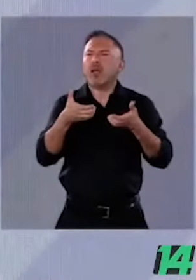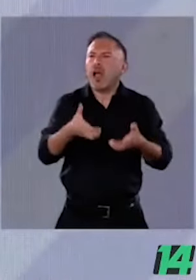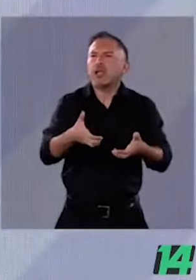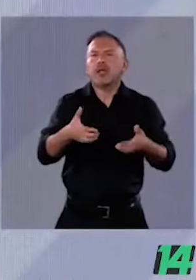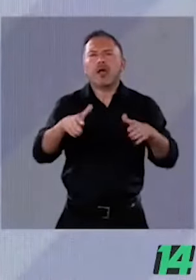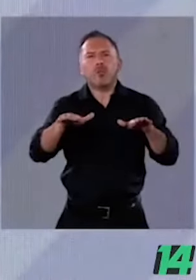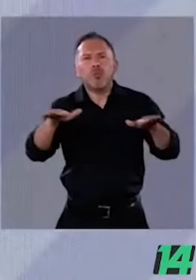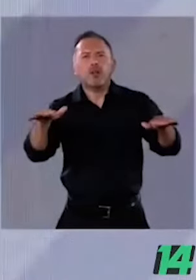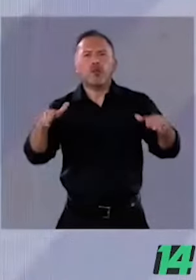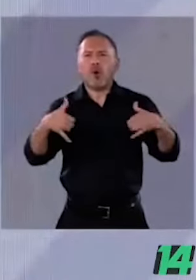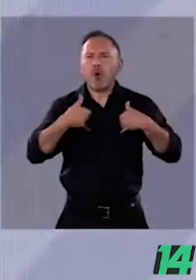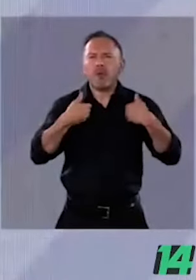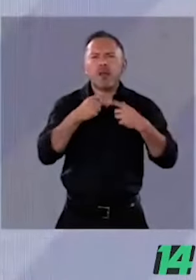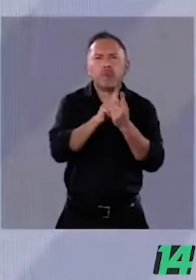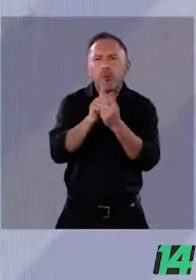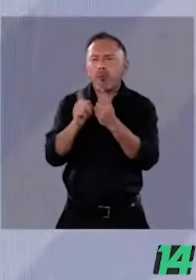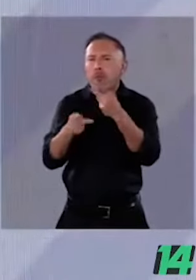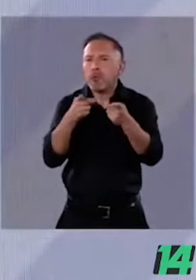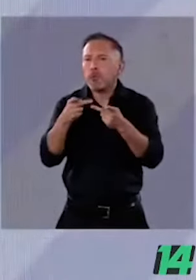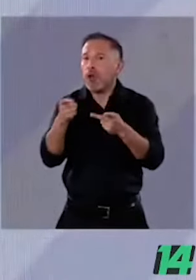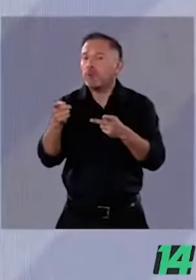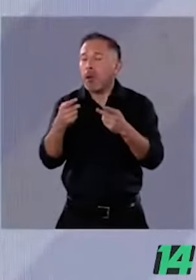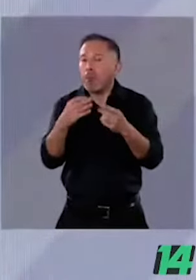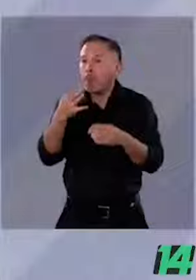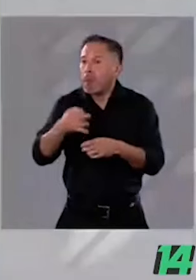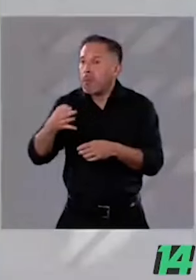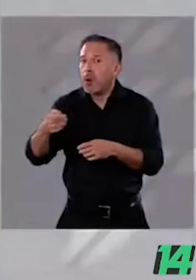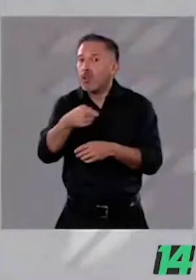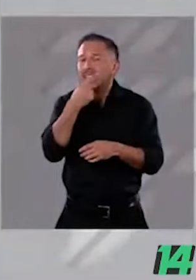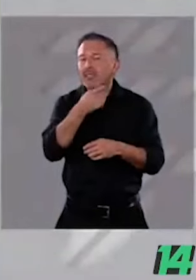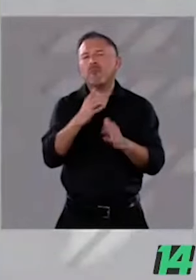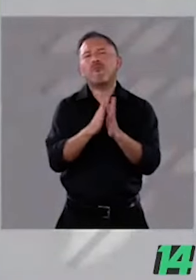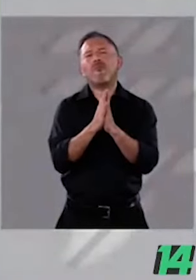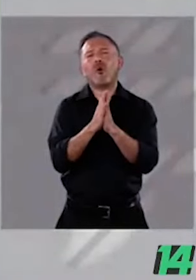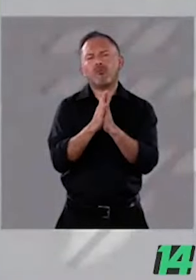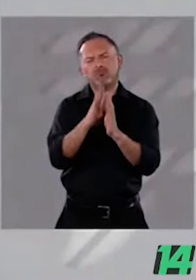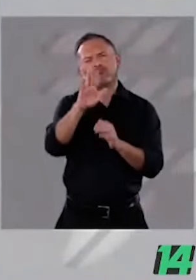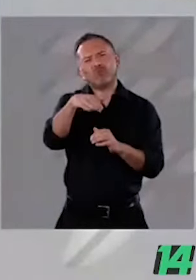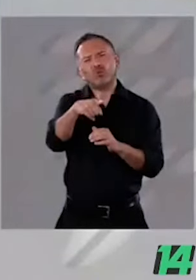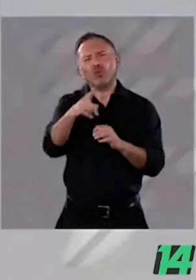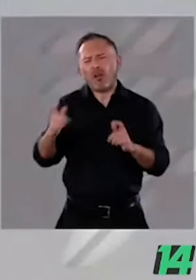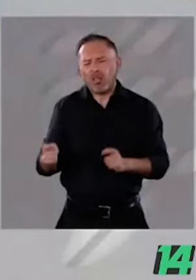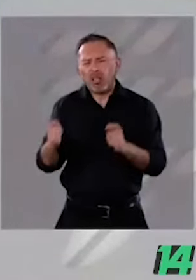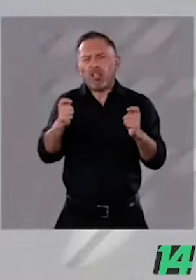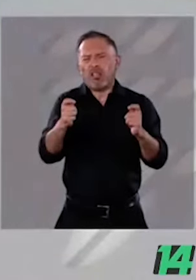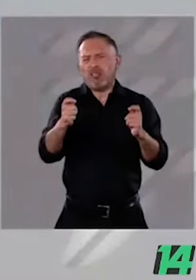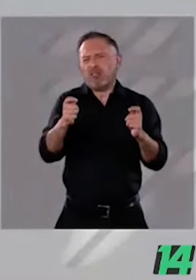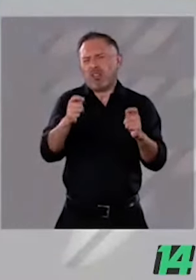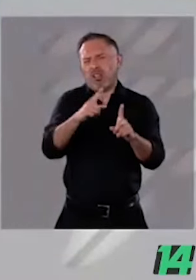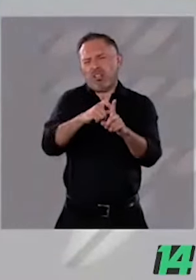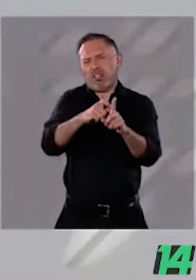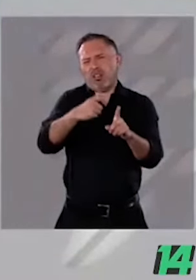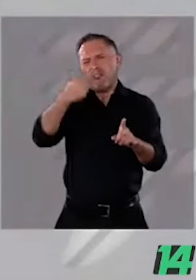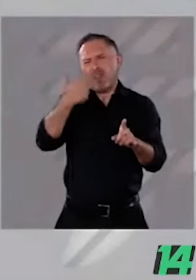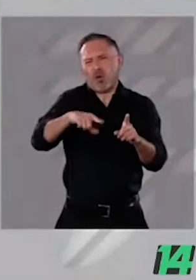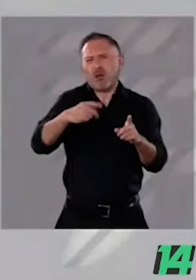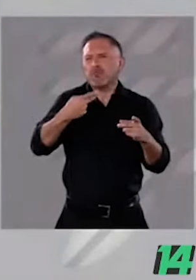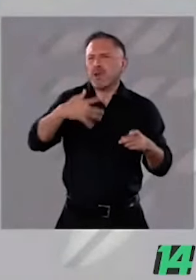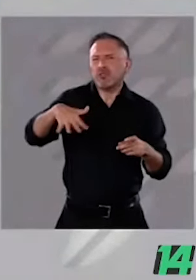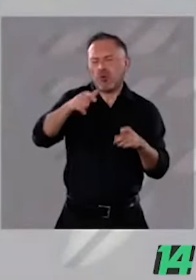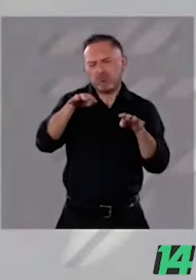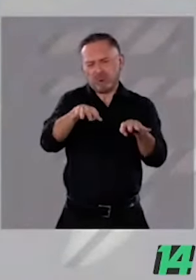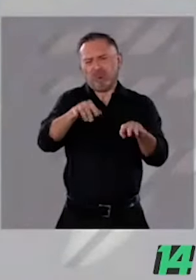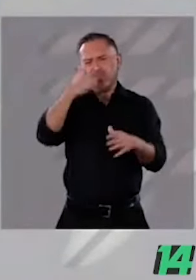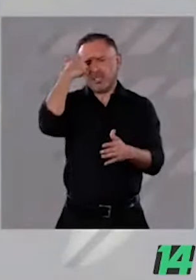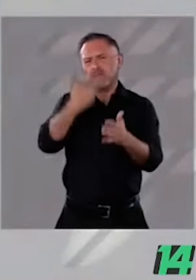sobre estos debates. Y también me dijeron que por favor no usara carteles ridículos, que no le faltara el respeto a las personas. Por eso estamos dando